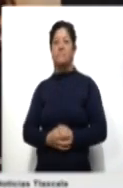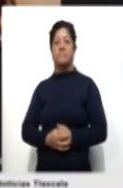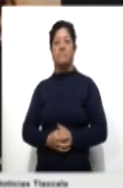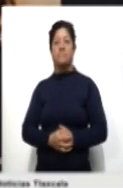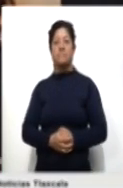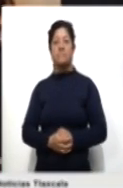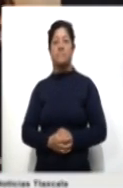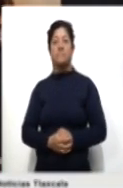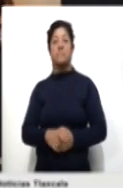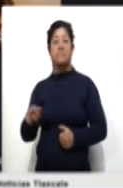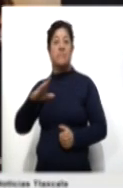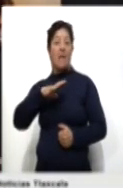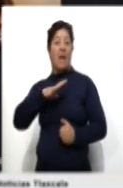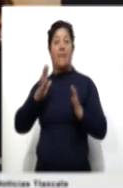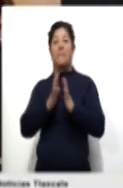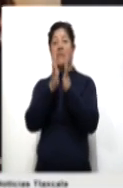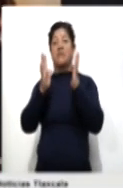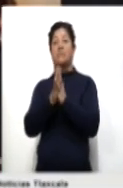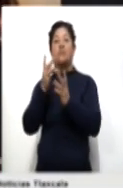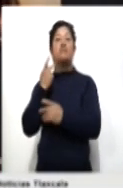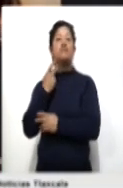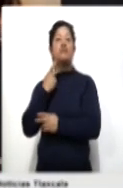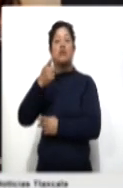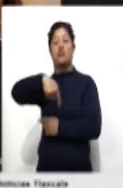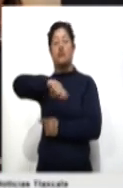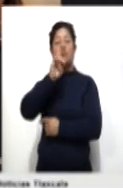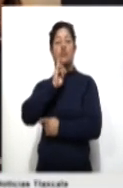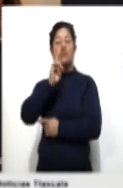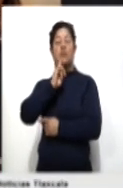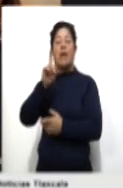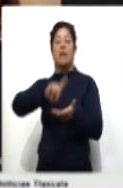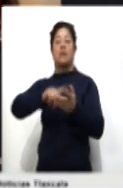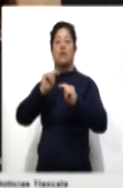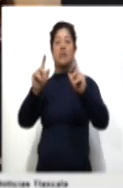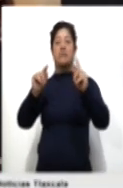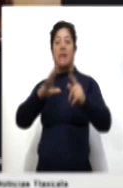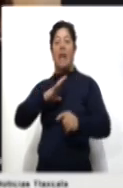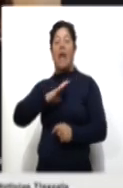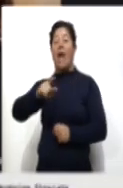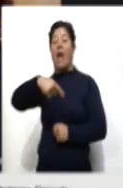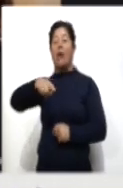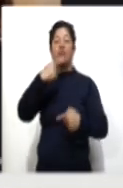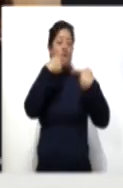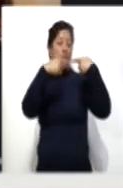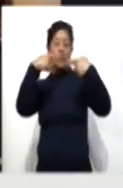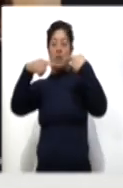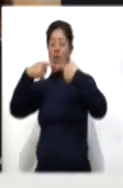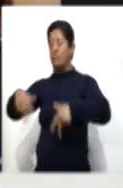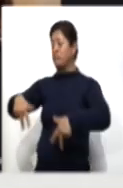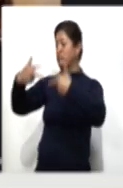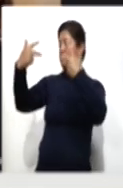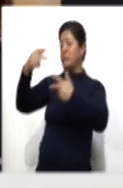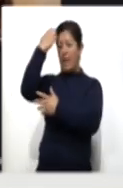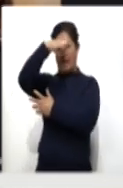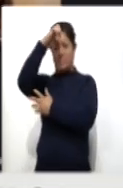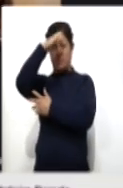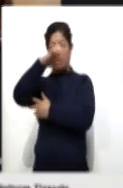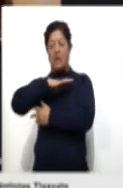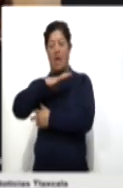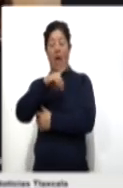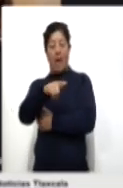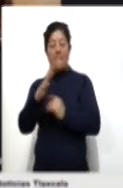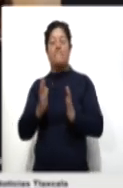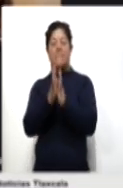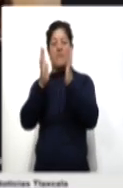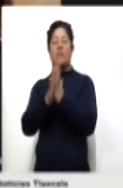El Observatorio de Participación Política de las Mujeres en Tlaxcala llevó a cabo el conversatorio virtual Experiencias y Retos de la